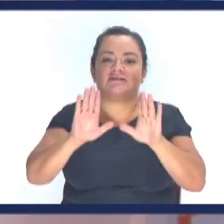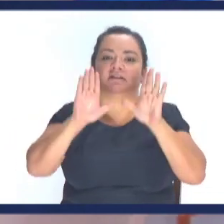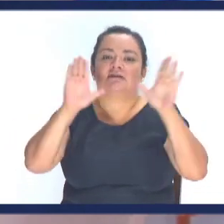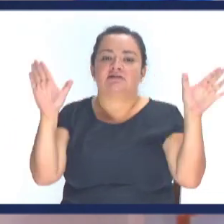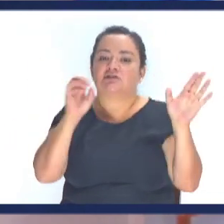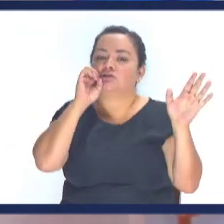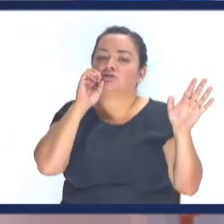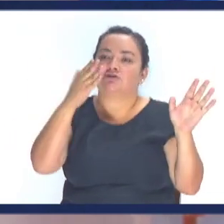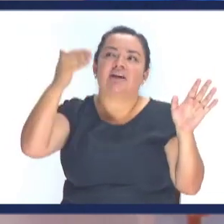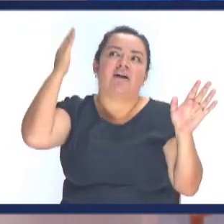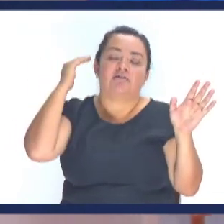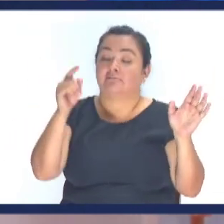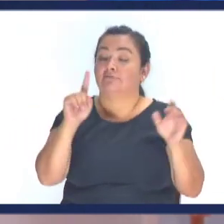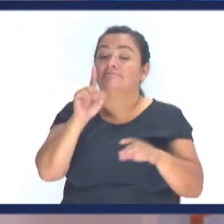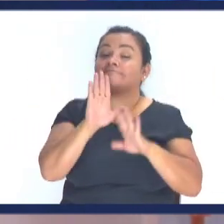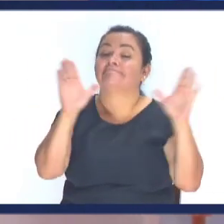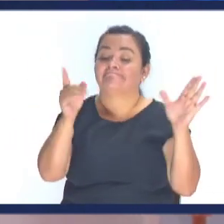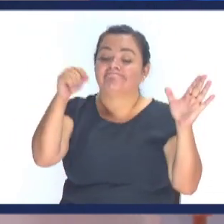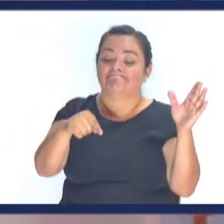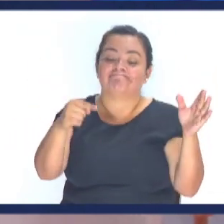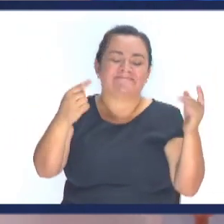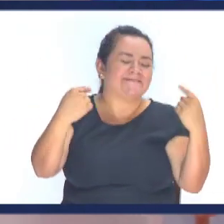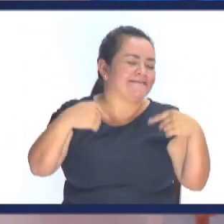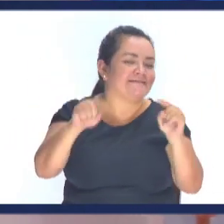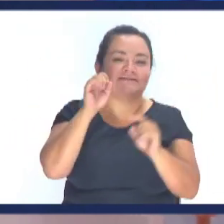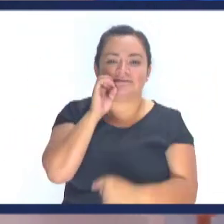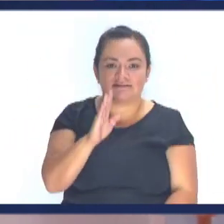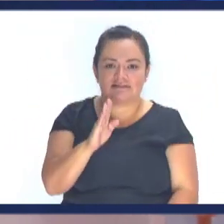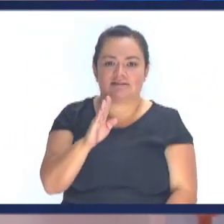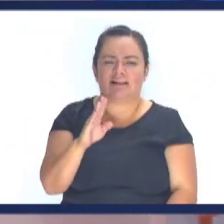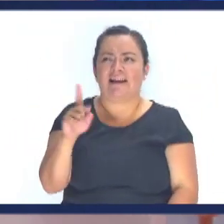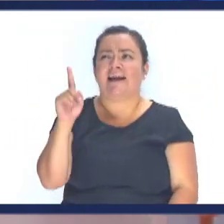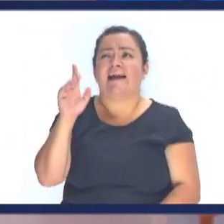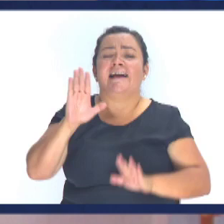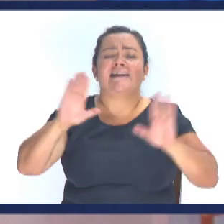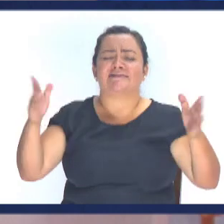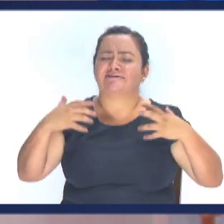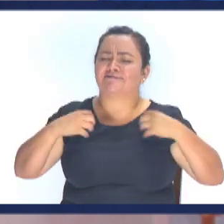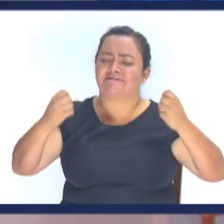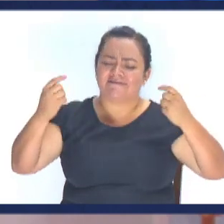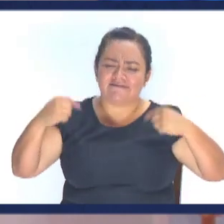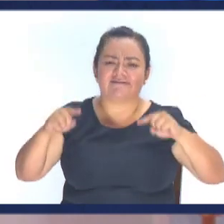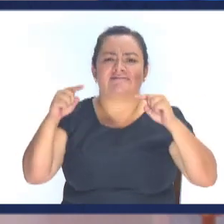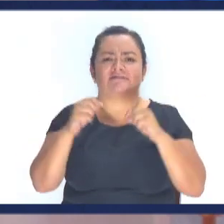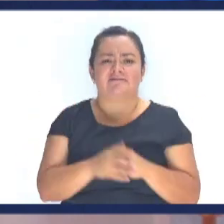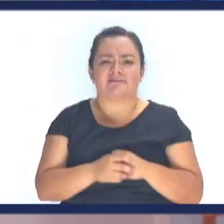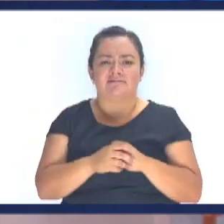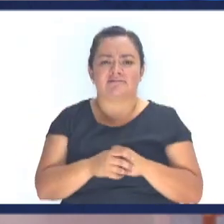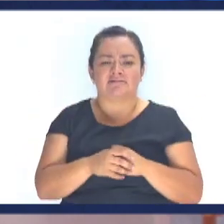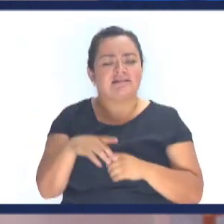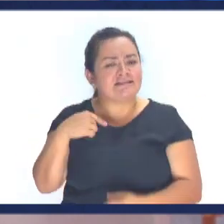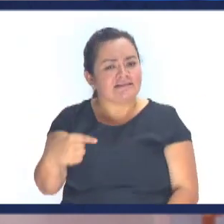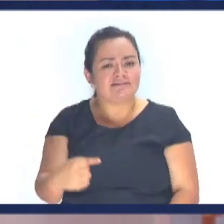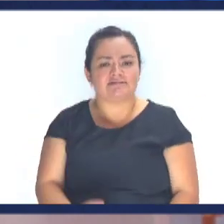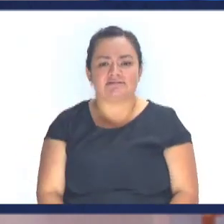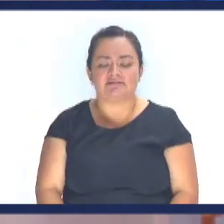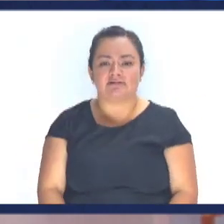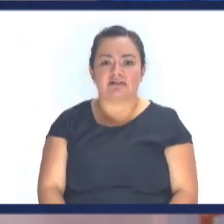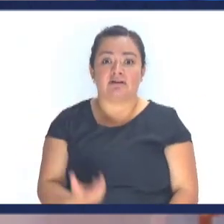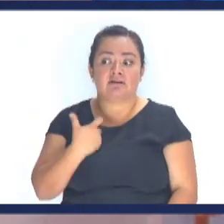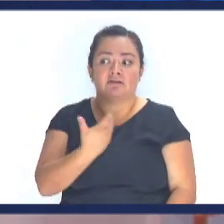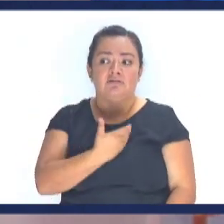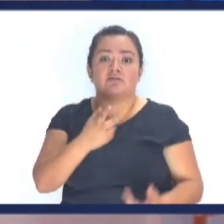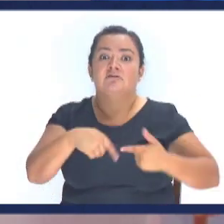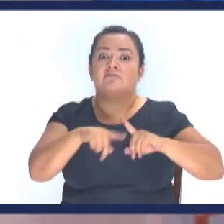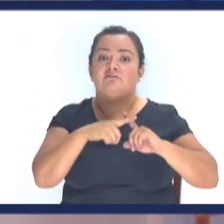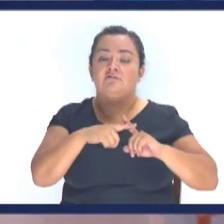es que Jesús dijo Él dice No es que Jesús sanó Él sana Él está ahí siempre Entonces